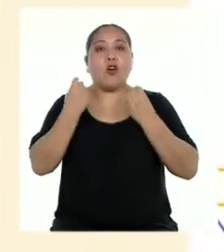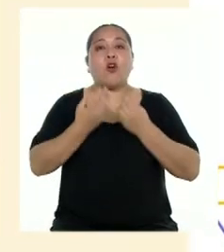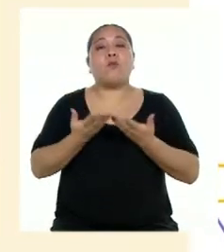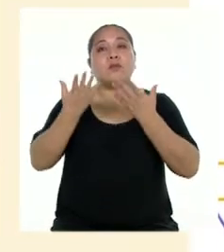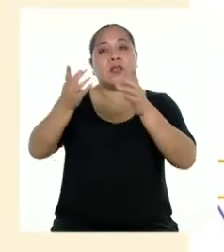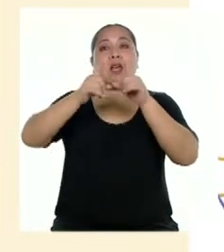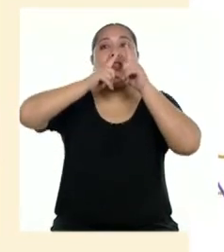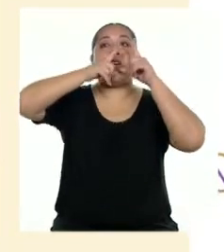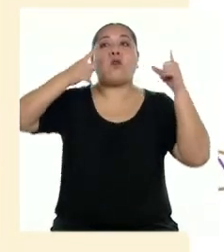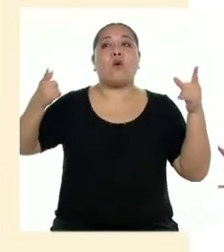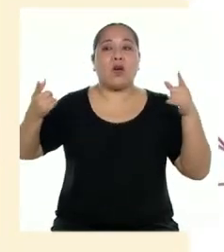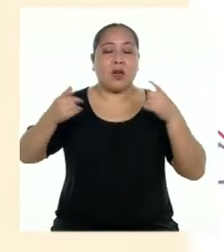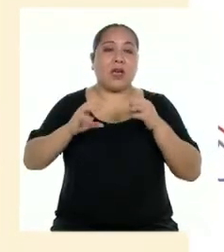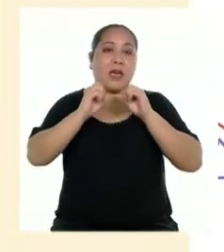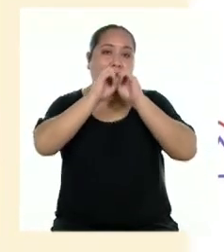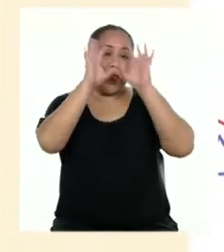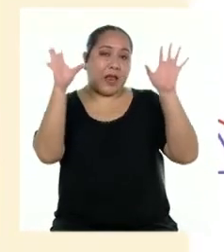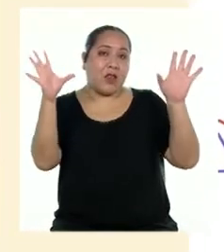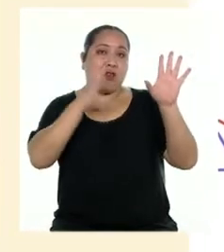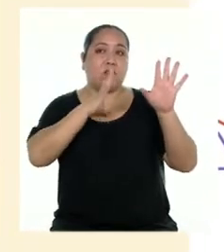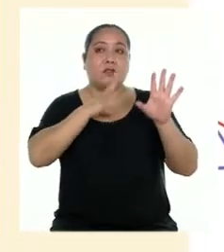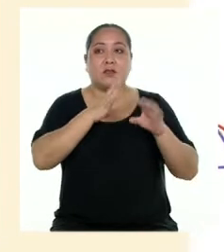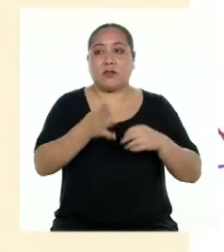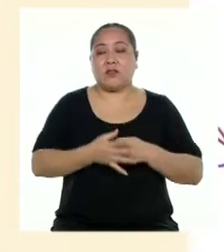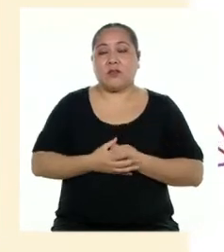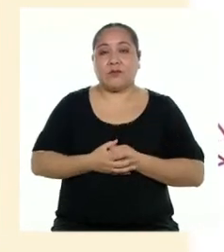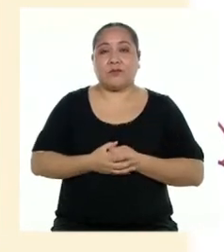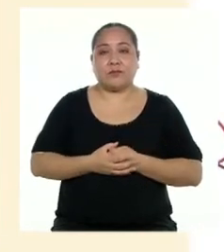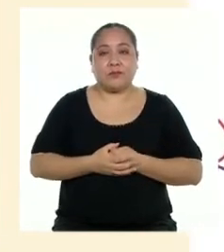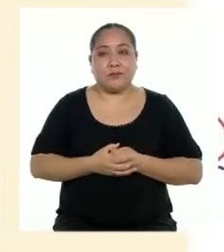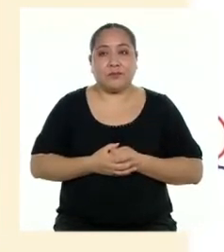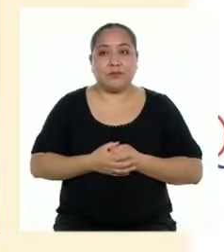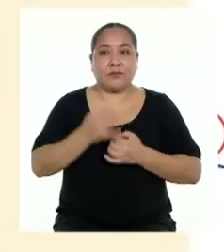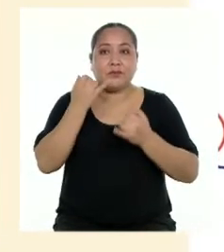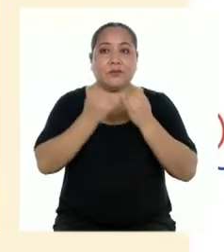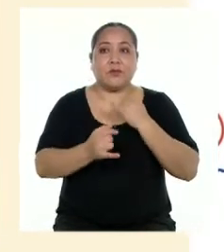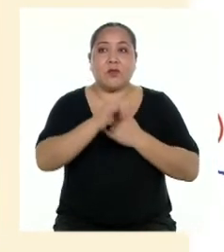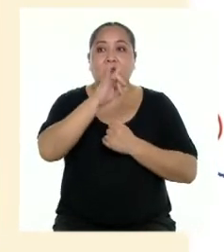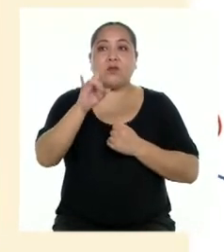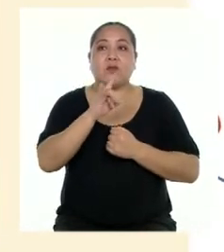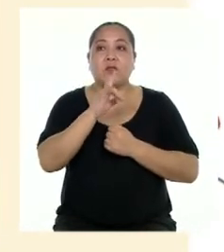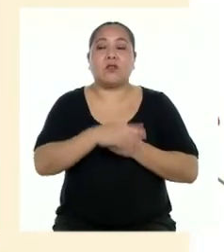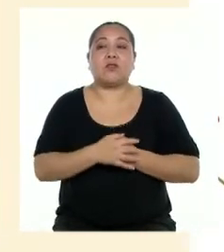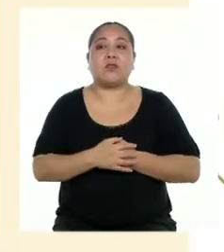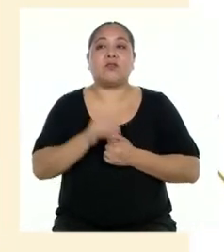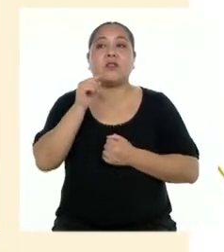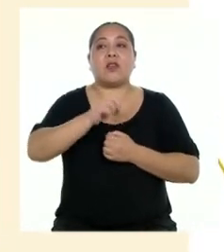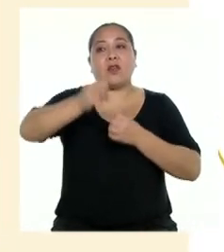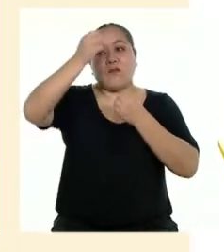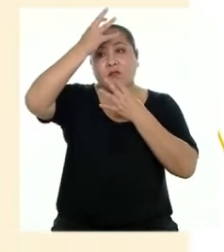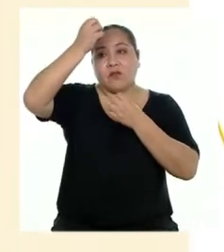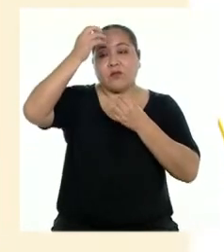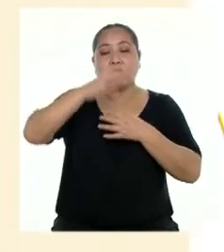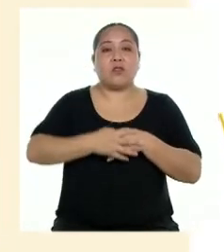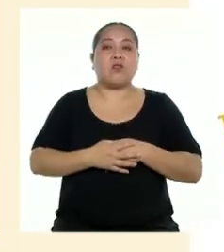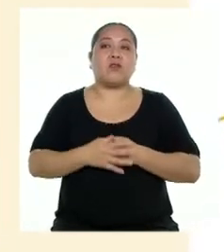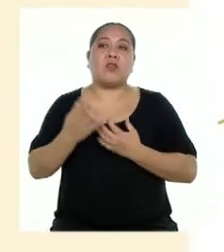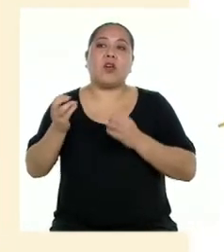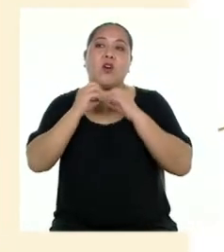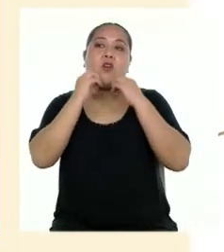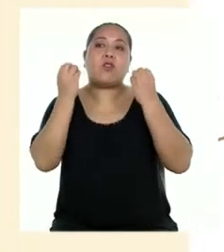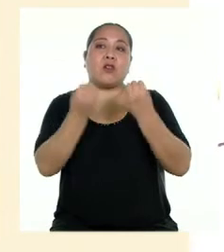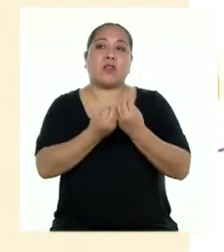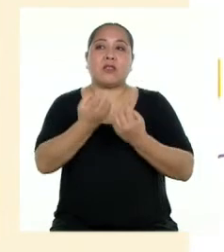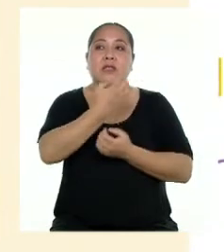y ellos mediante un lenguaje formal, claro y sencillo. Por último, usaremos fuentes de información de instituciones del